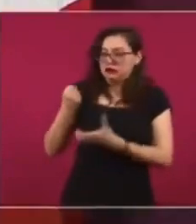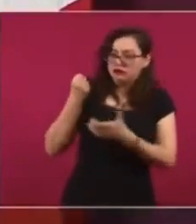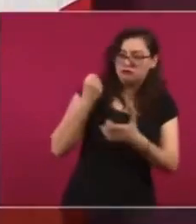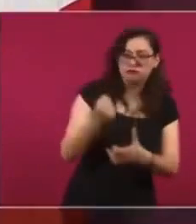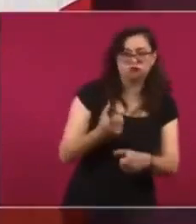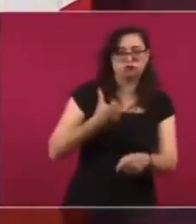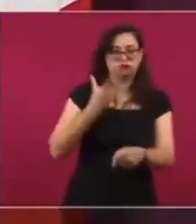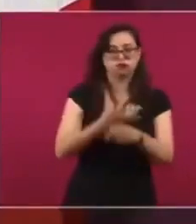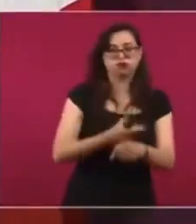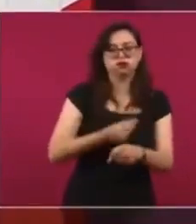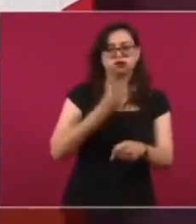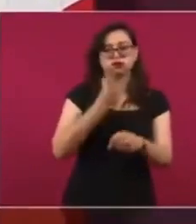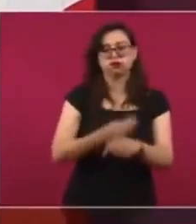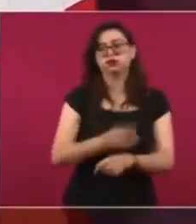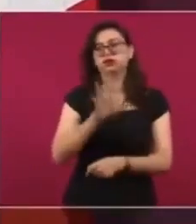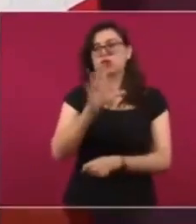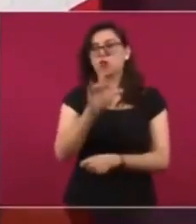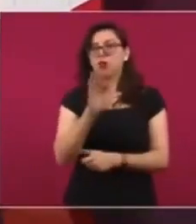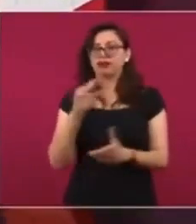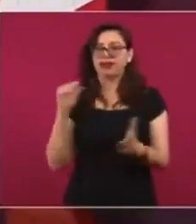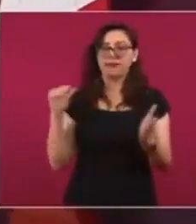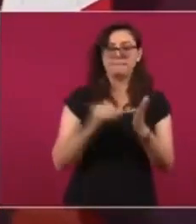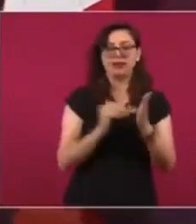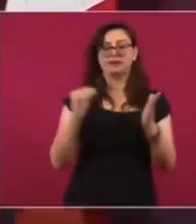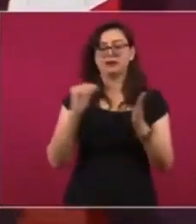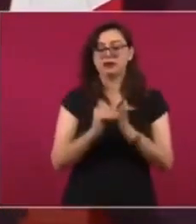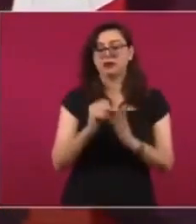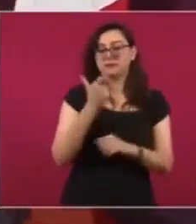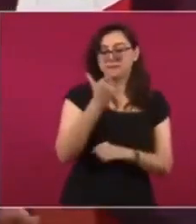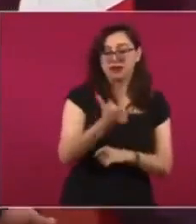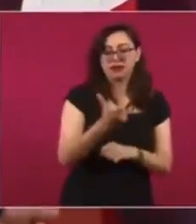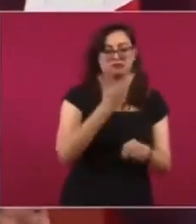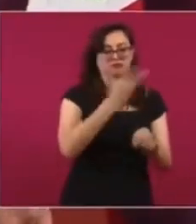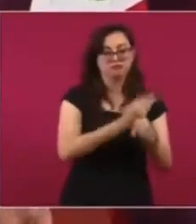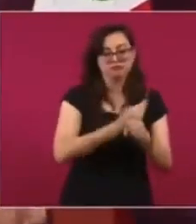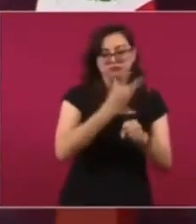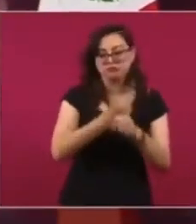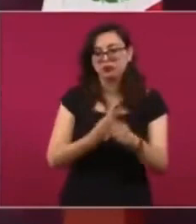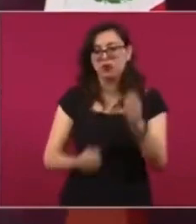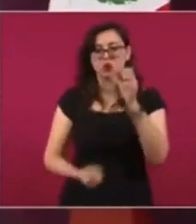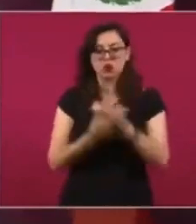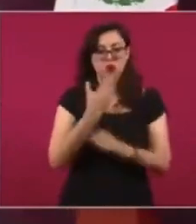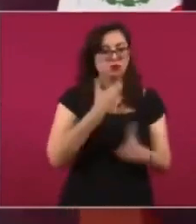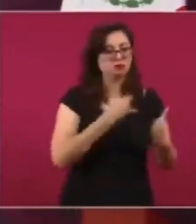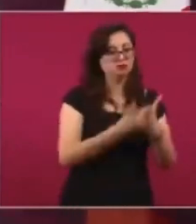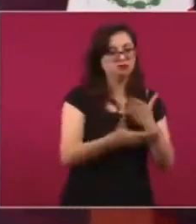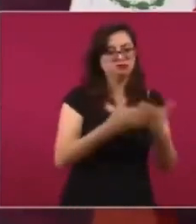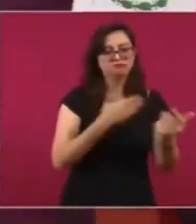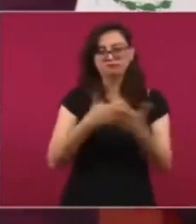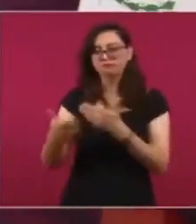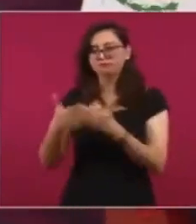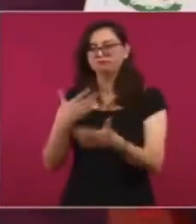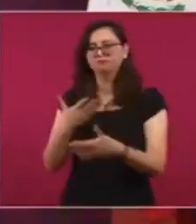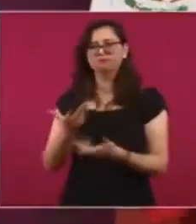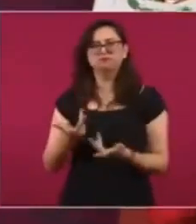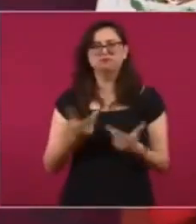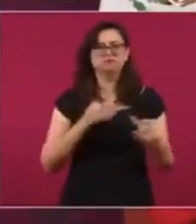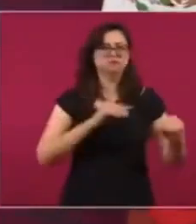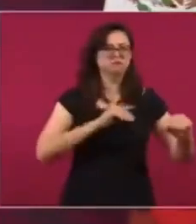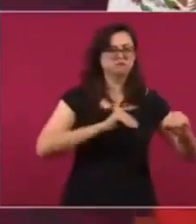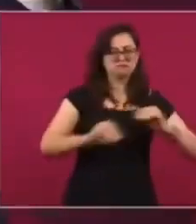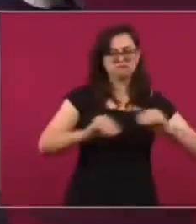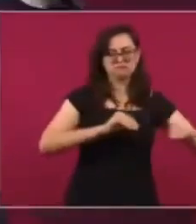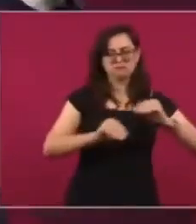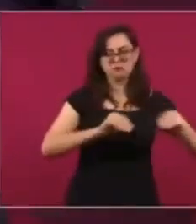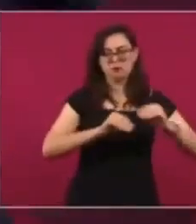en reparación y las encontramos como en 38 por ciento